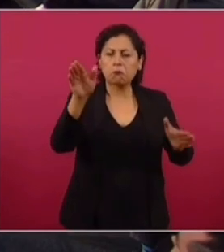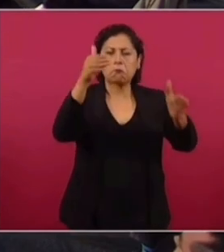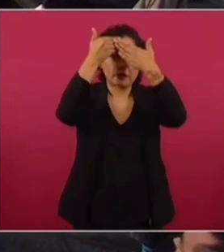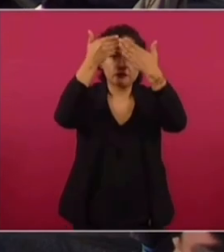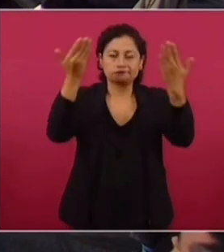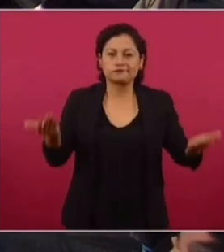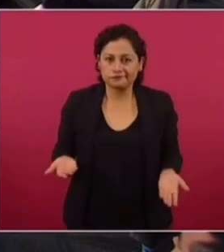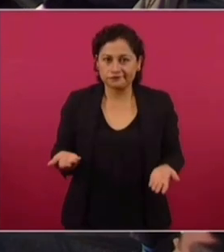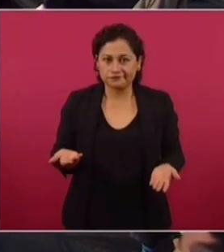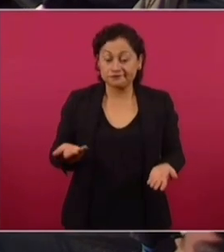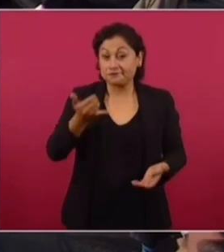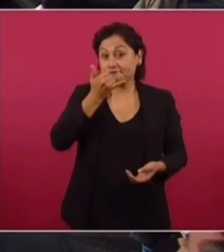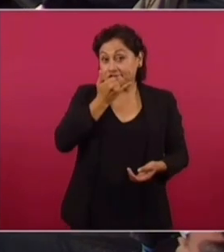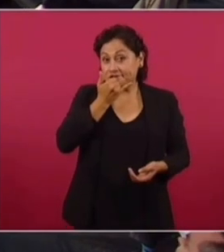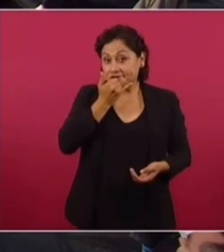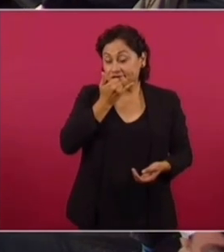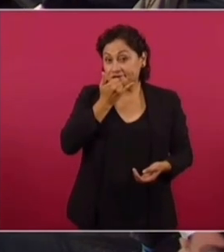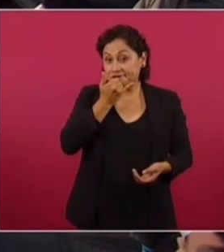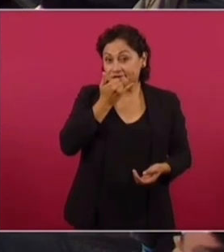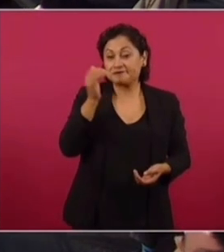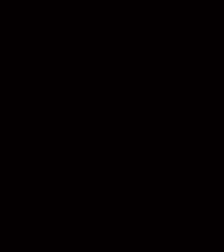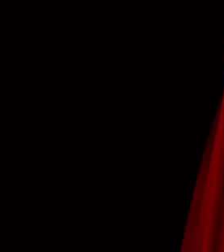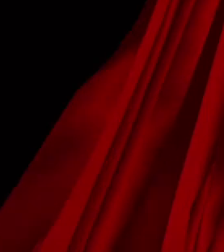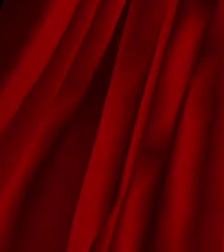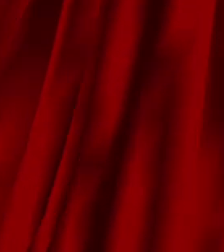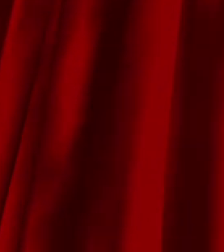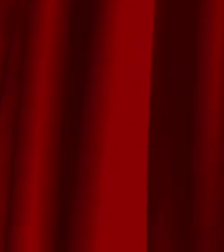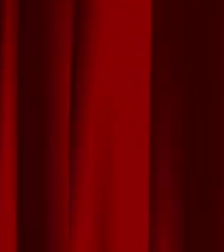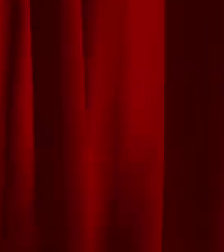Ahora sí que lo que Natura no da, Salamanca no otorga.